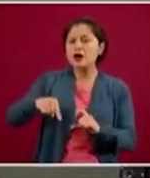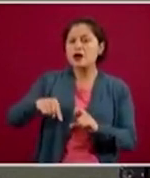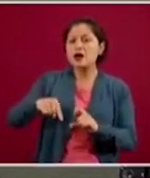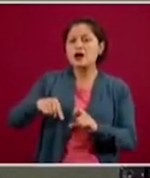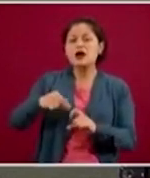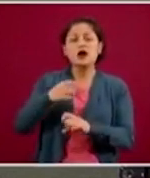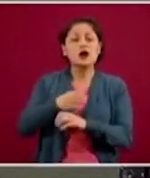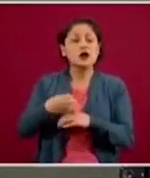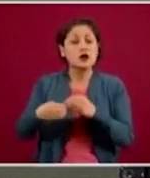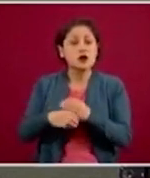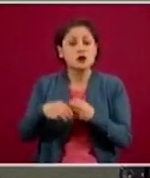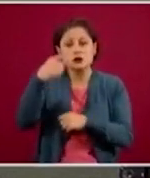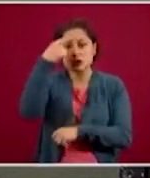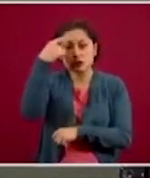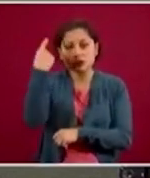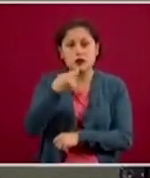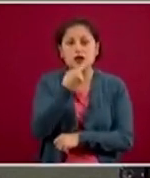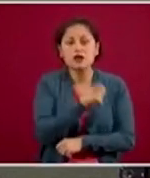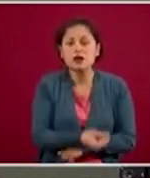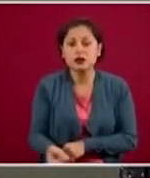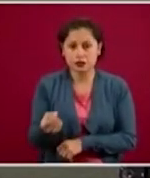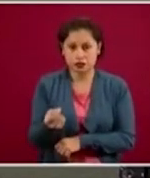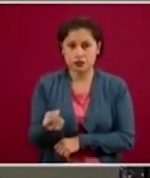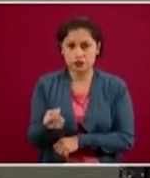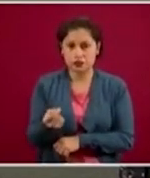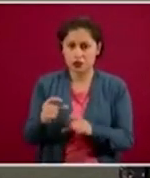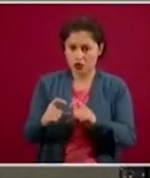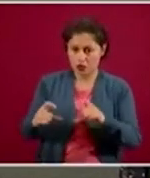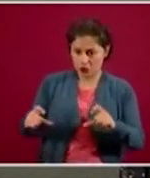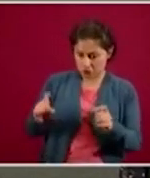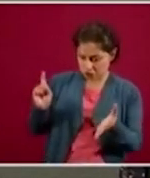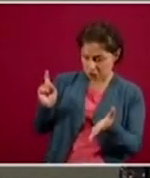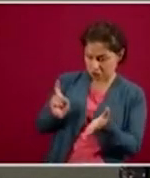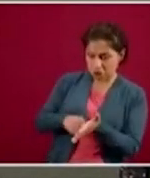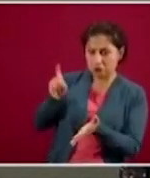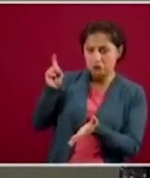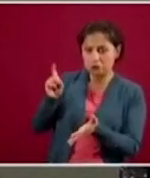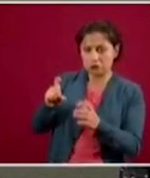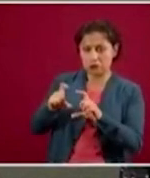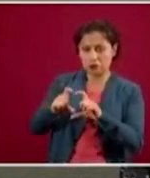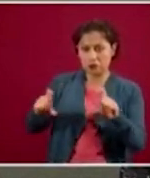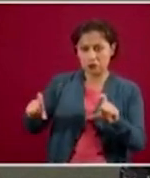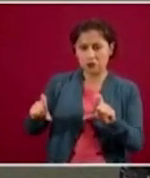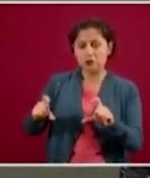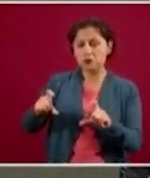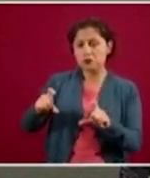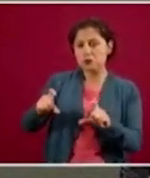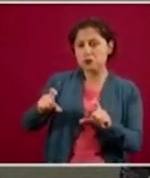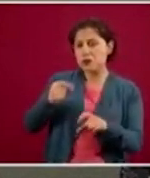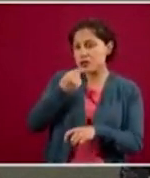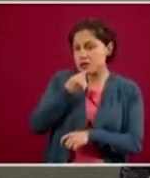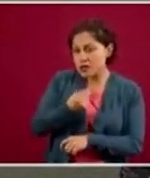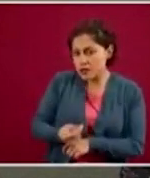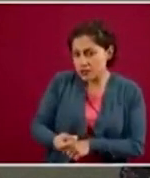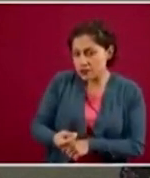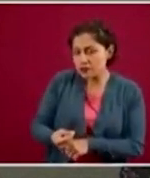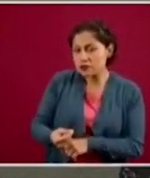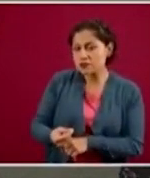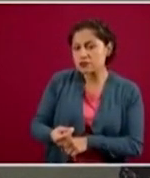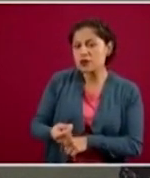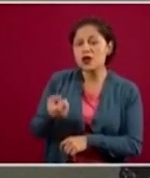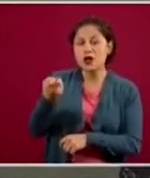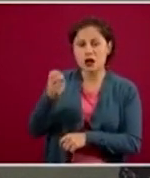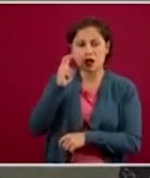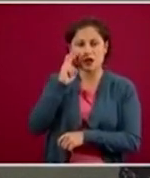niños. Si ustedes ingresan a esa pestaña, ah, bien, lo tenemos en grande, la pestaña que dice sección para niños, y ahí podemos ver